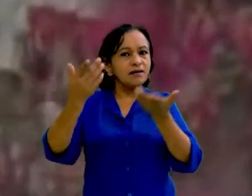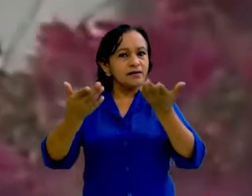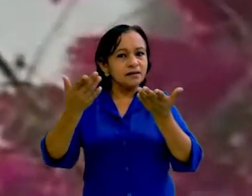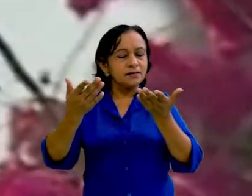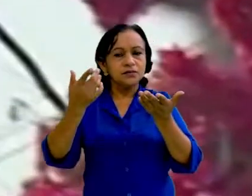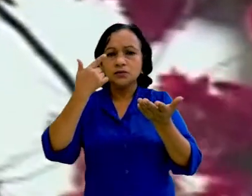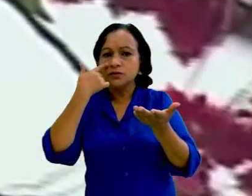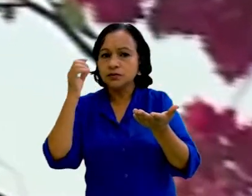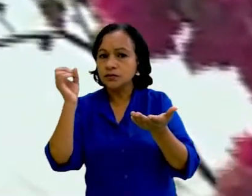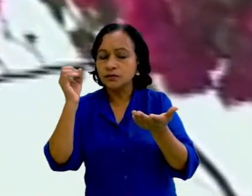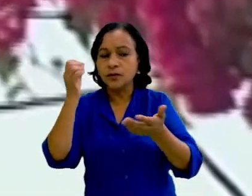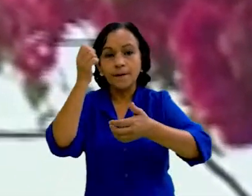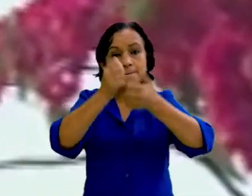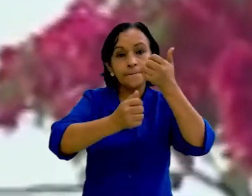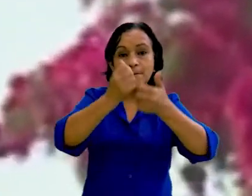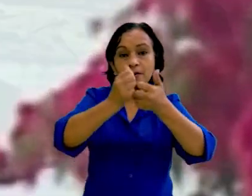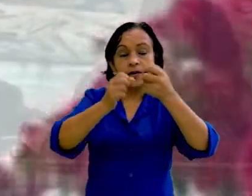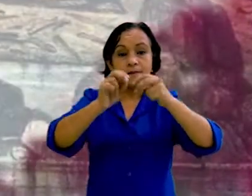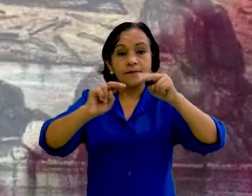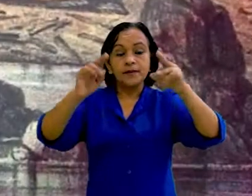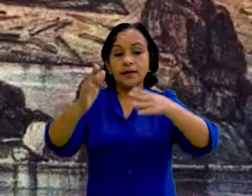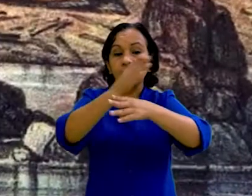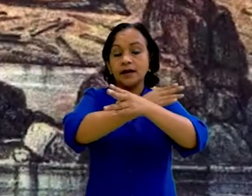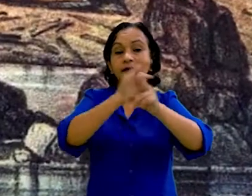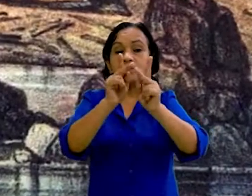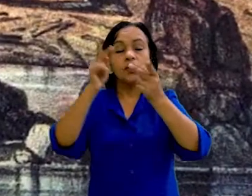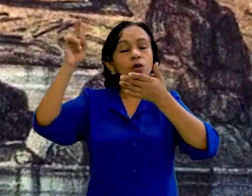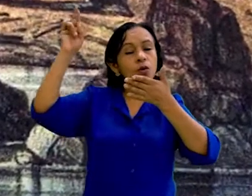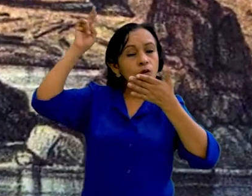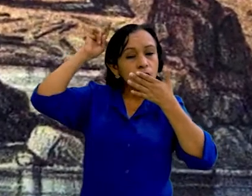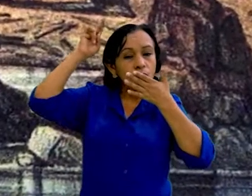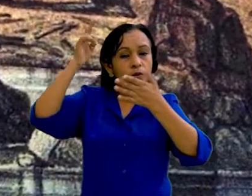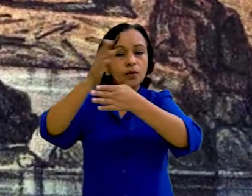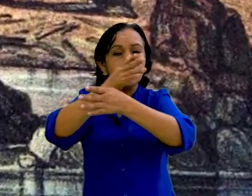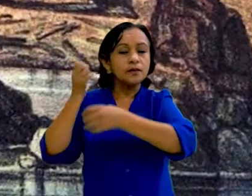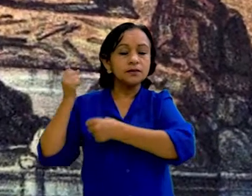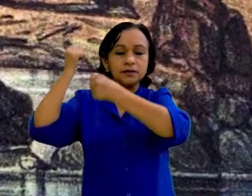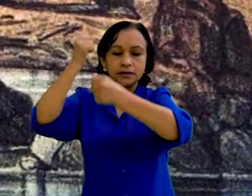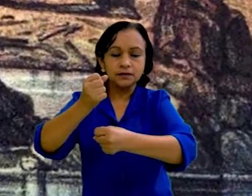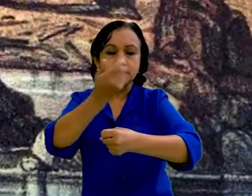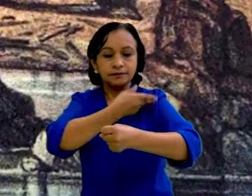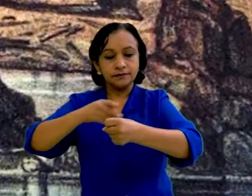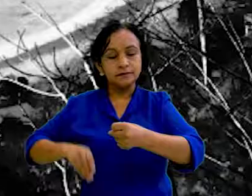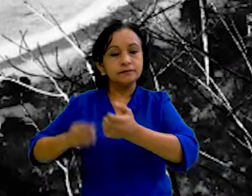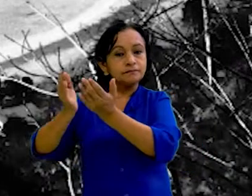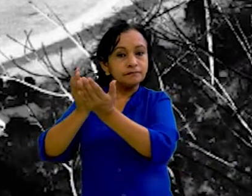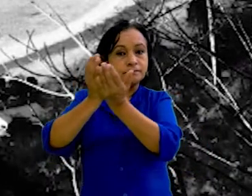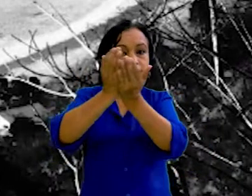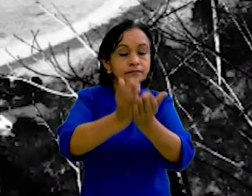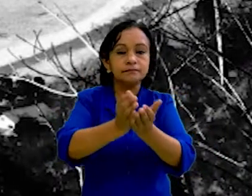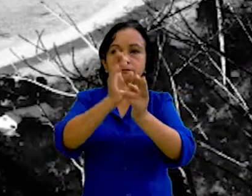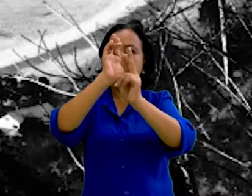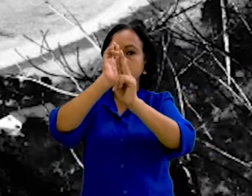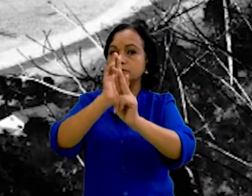No se conocen datos sobre los desastres que afectaron a los pueblos originarios antes de la colonización española, pero sí hay evidencia del